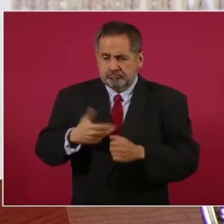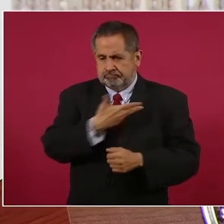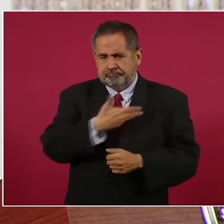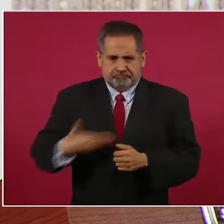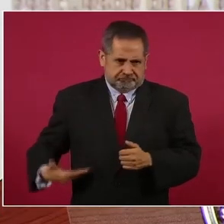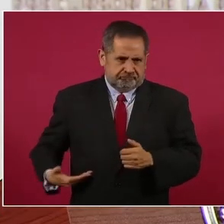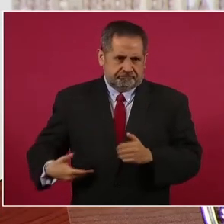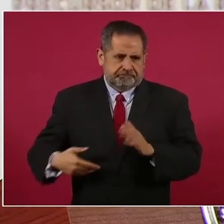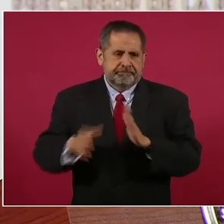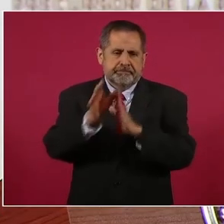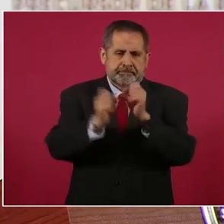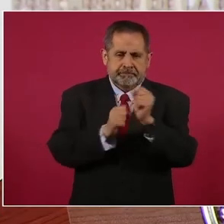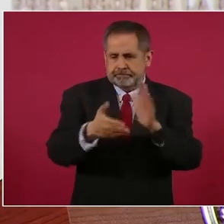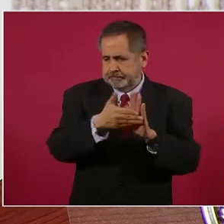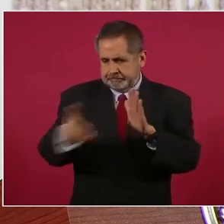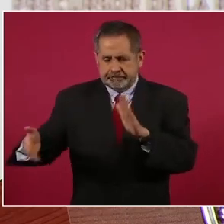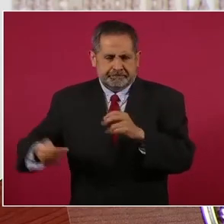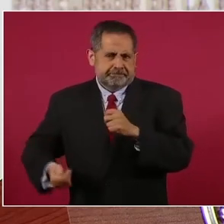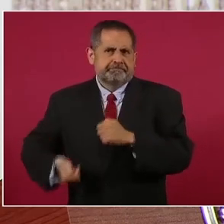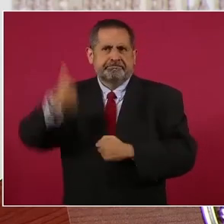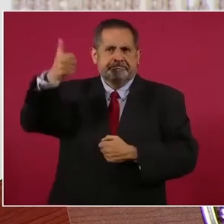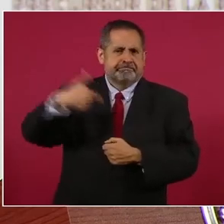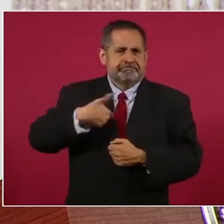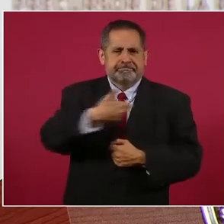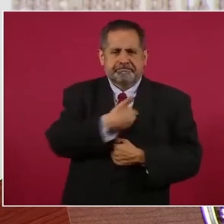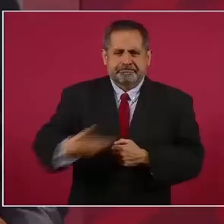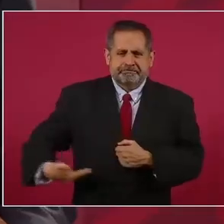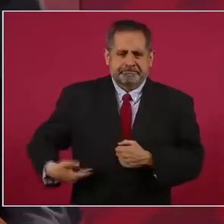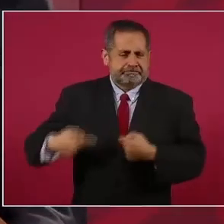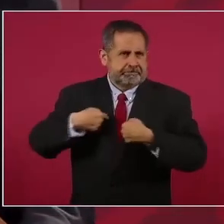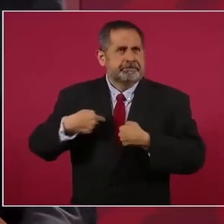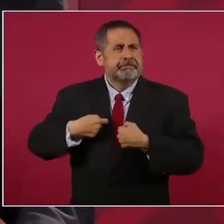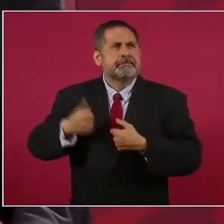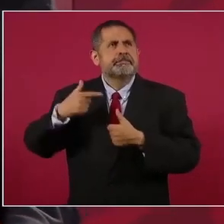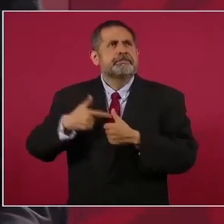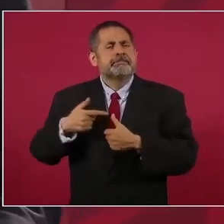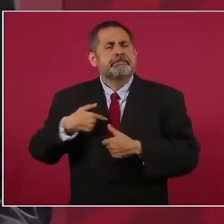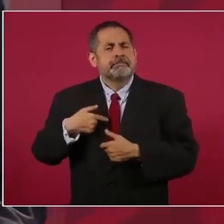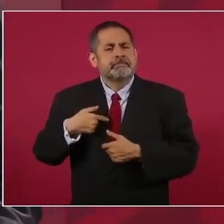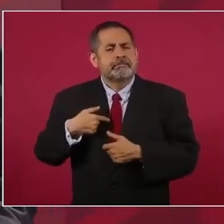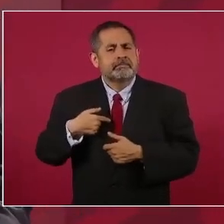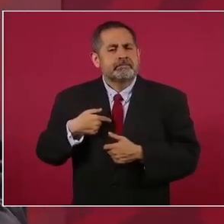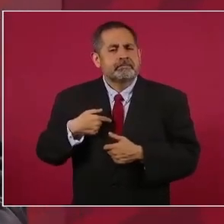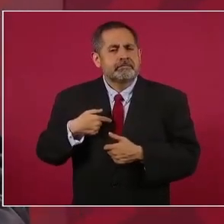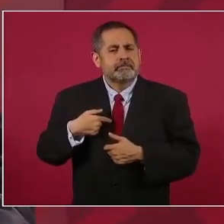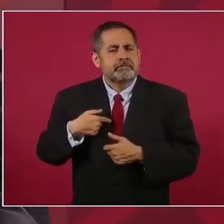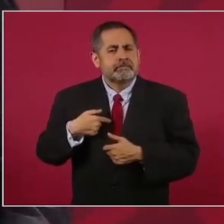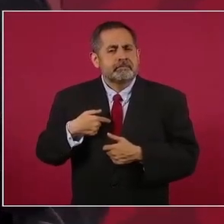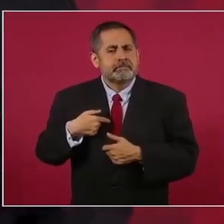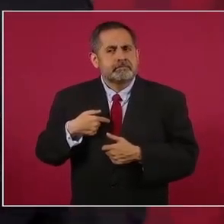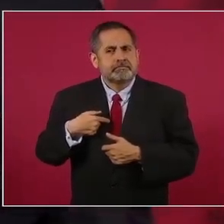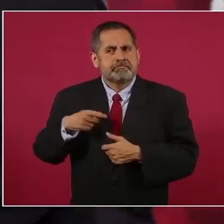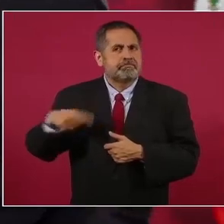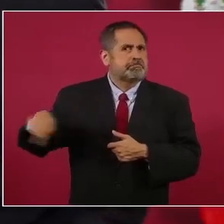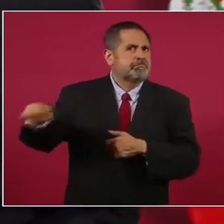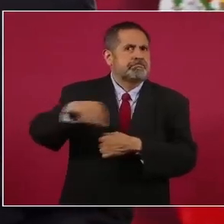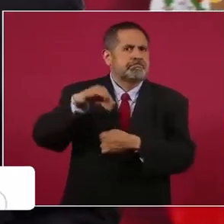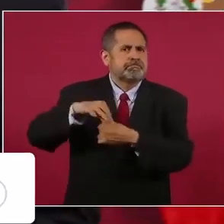el primer presidente electo,